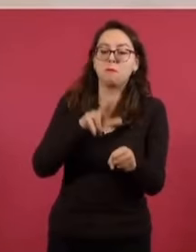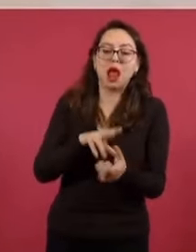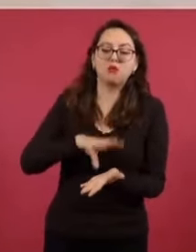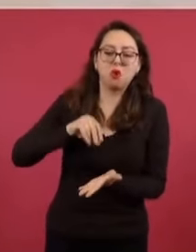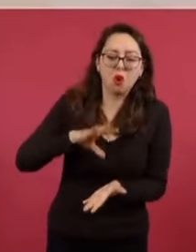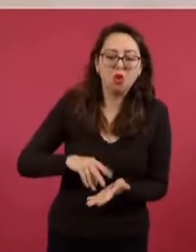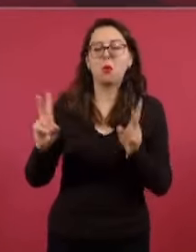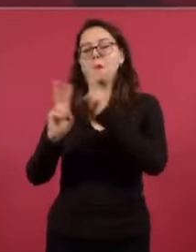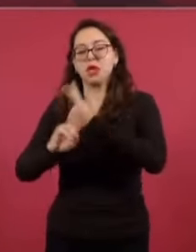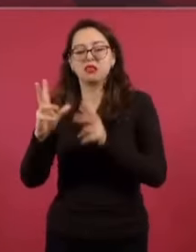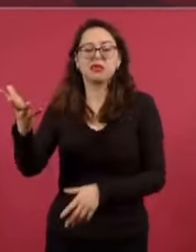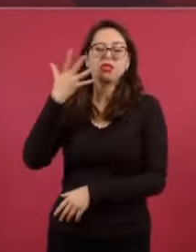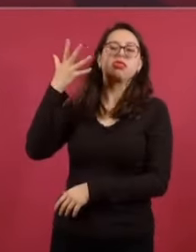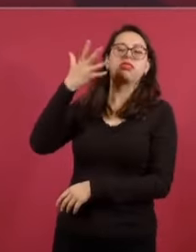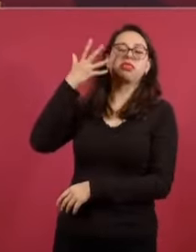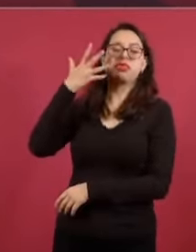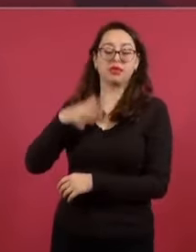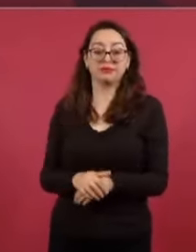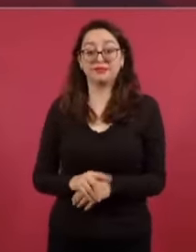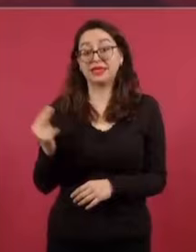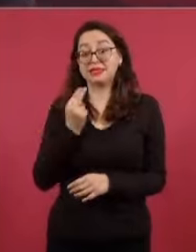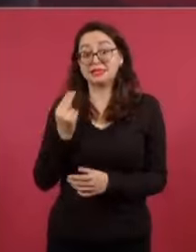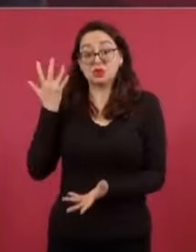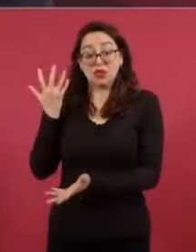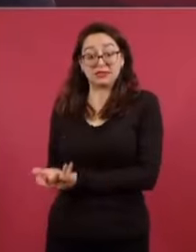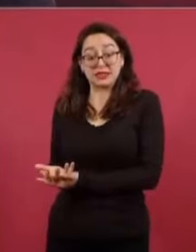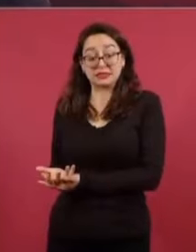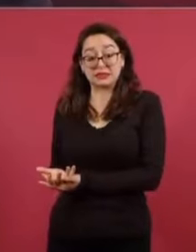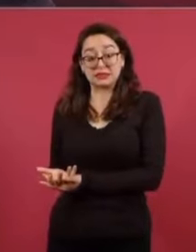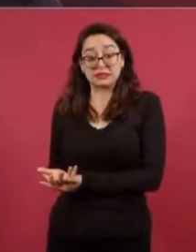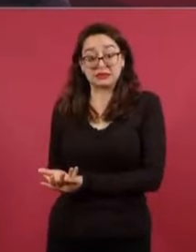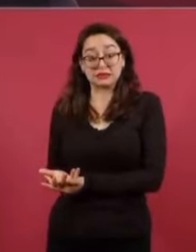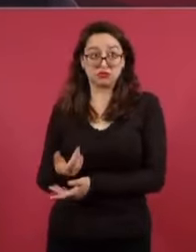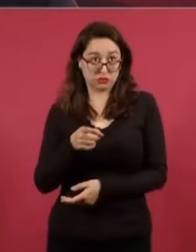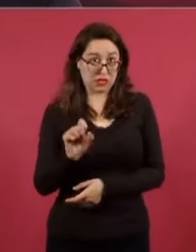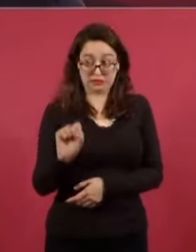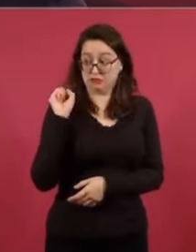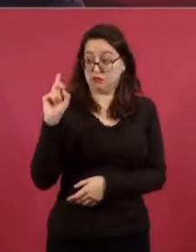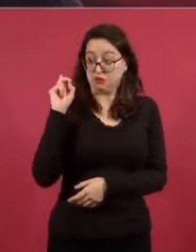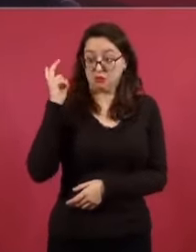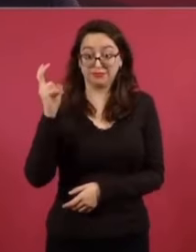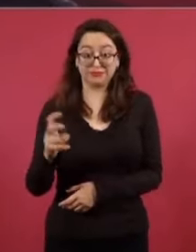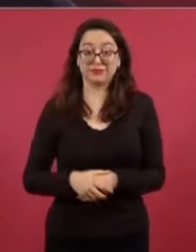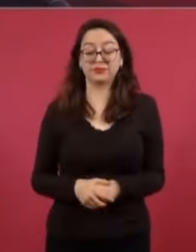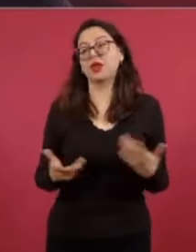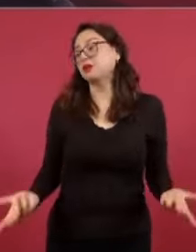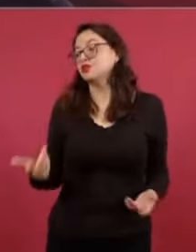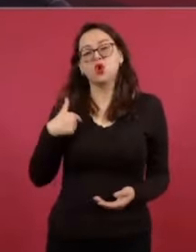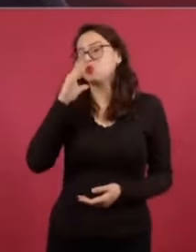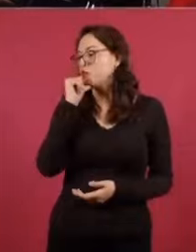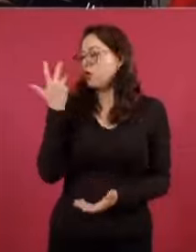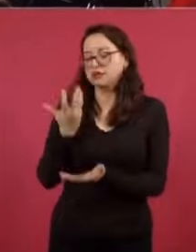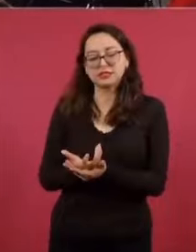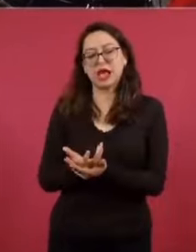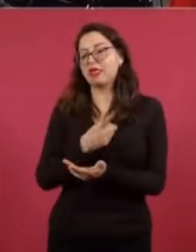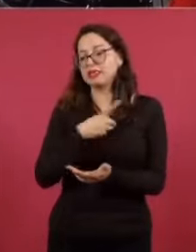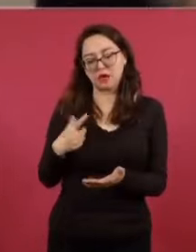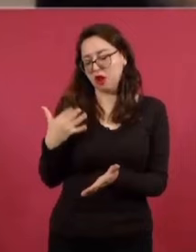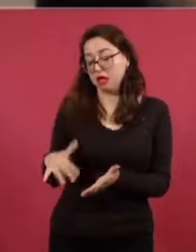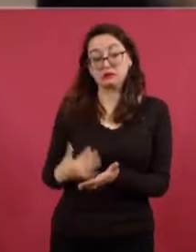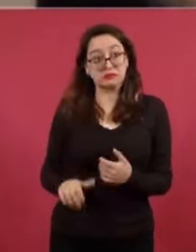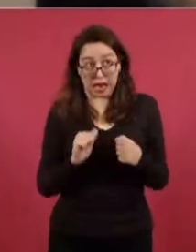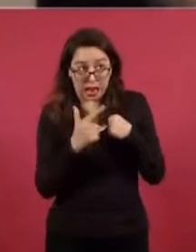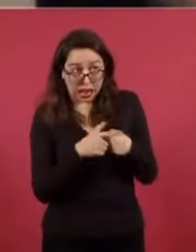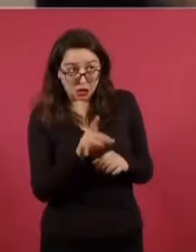y pues se requiere reposo. La gira del fin de semana supongo que lo agravó. Y no leer, y yo tengo que estar leyendo y cosas así, ¿no? Pero no es nada de